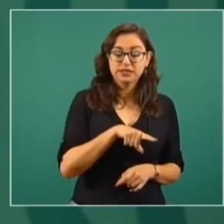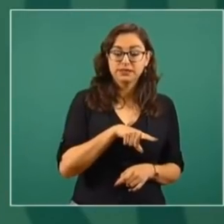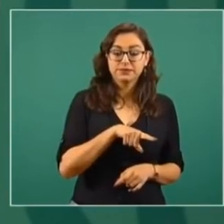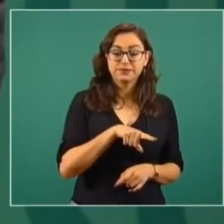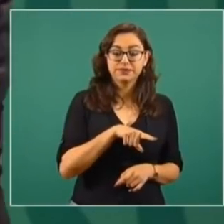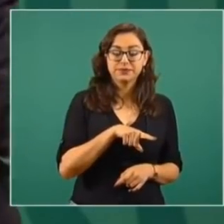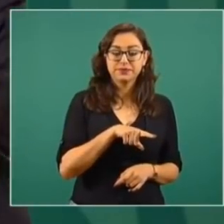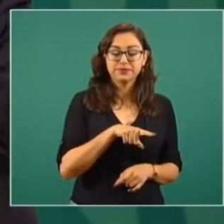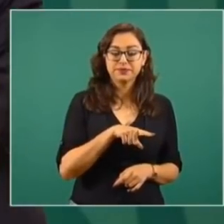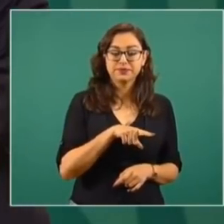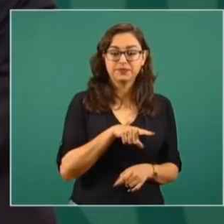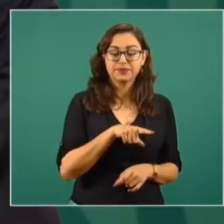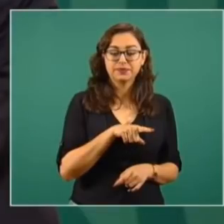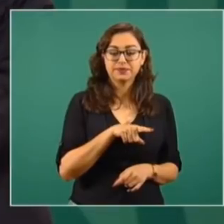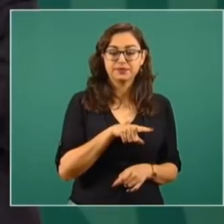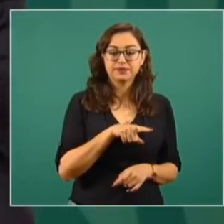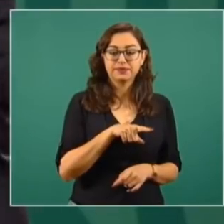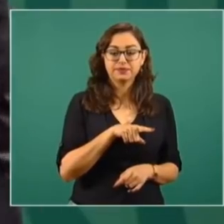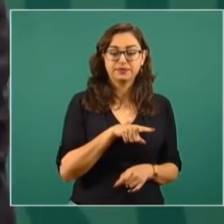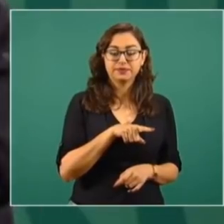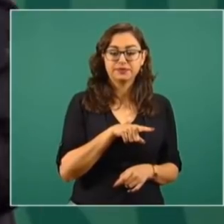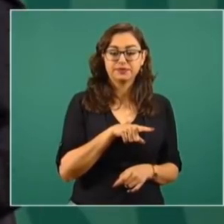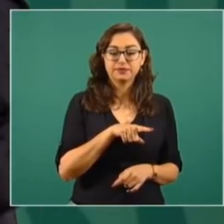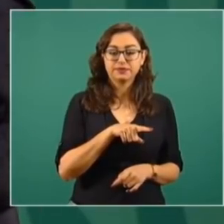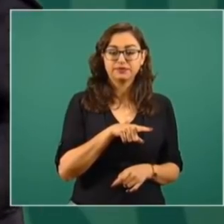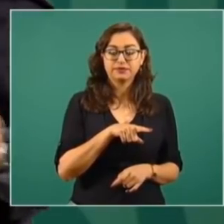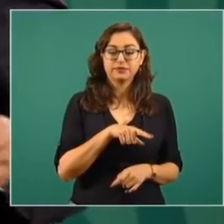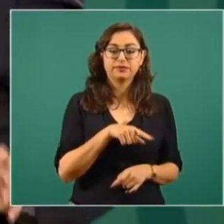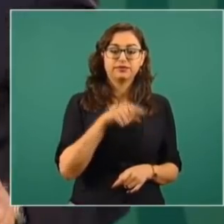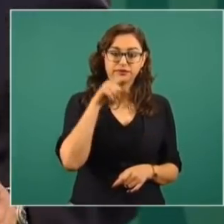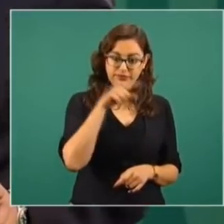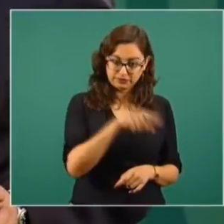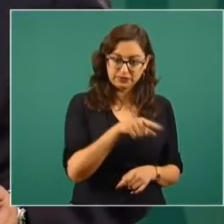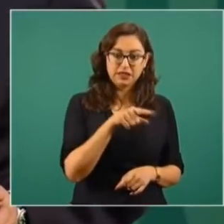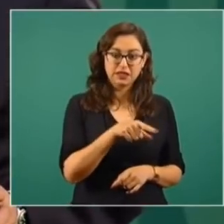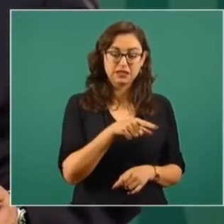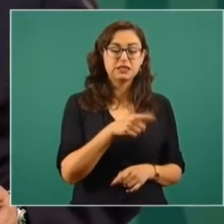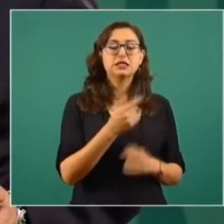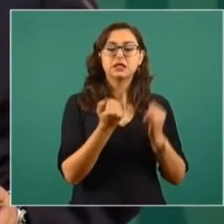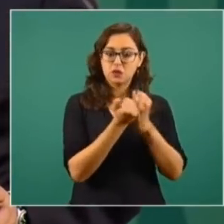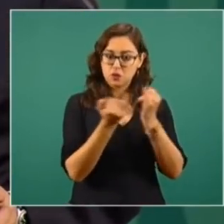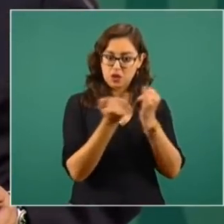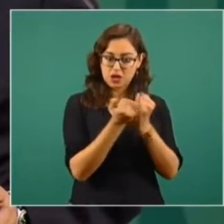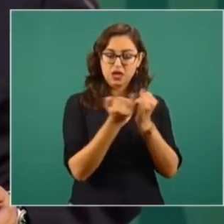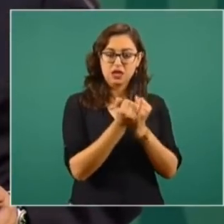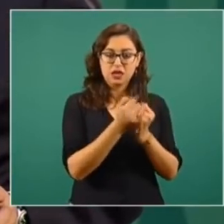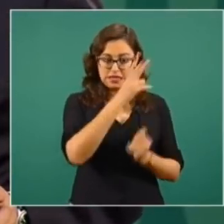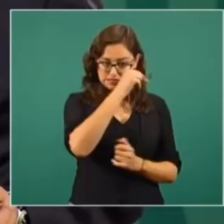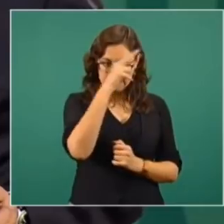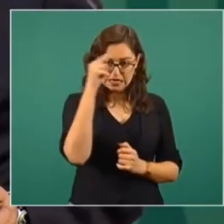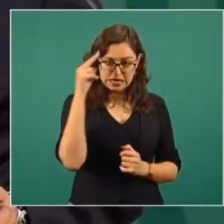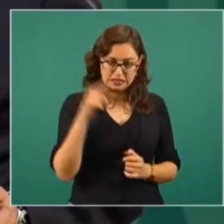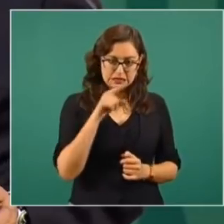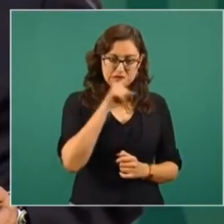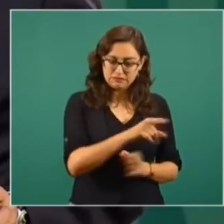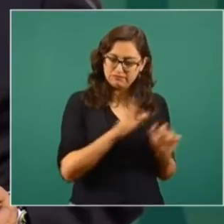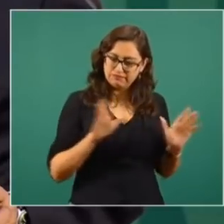vamos a desarrollar más el norte de Nayarit